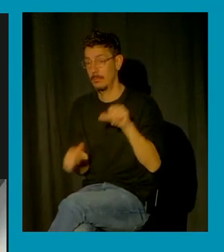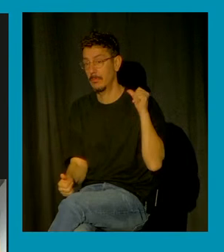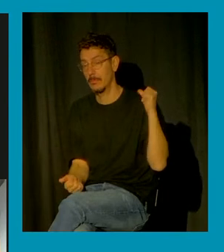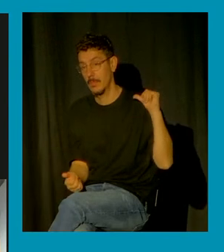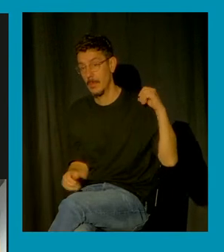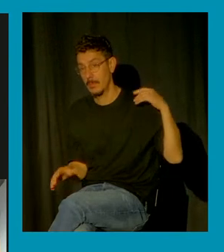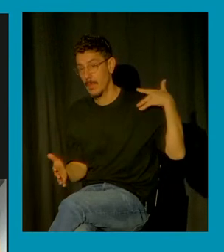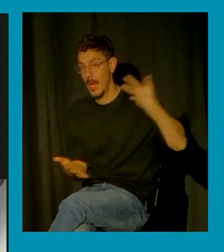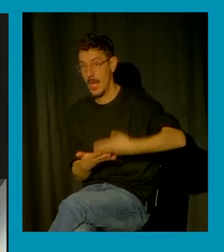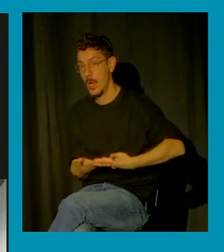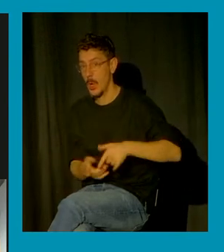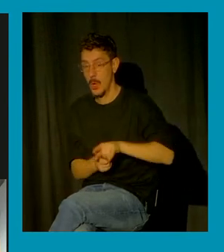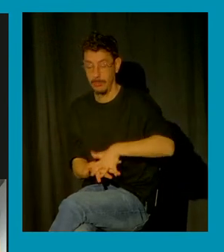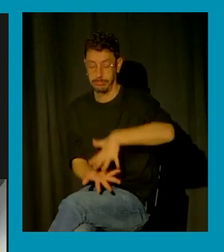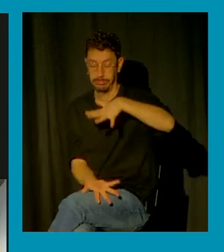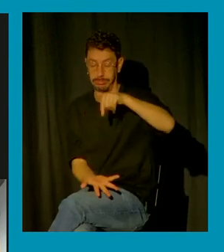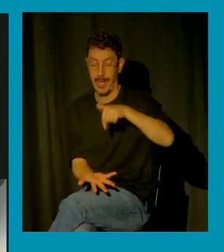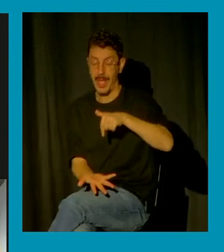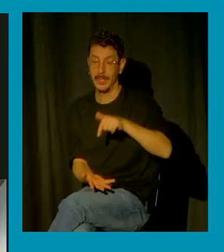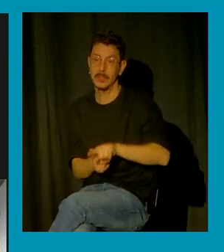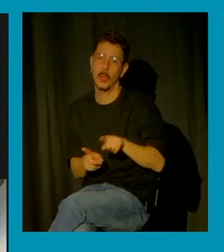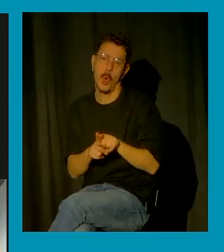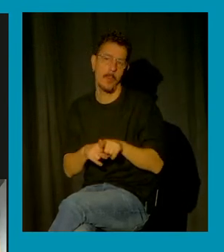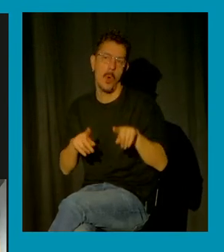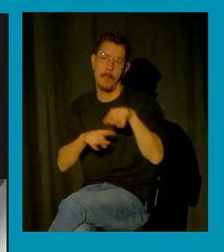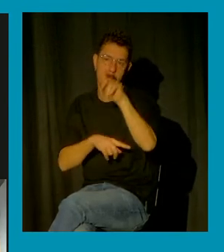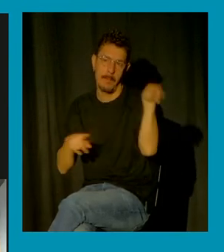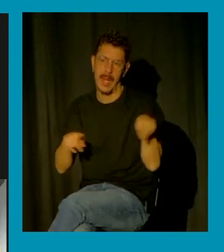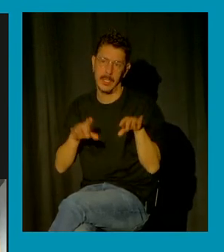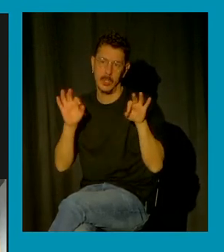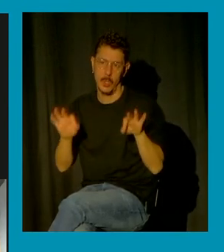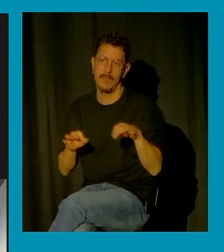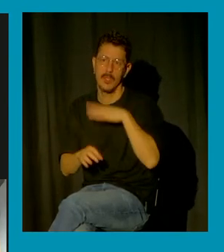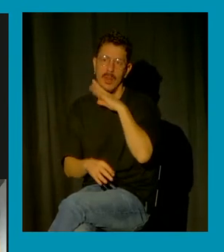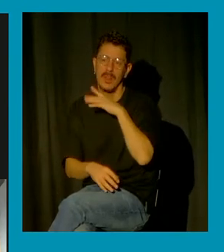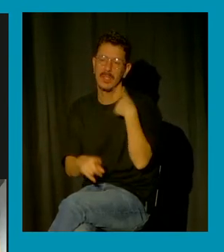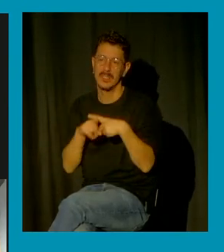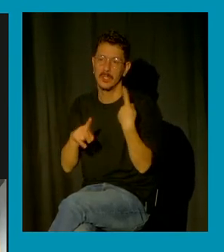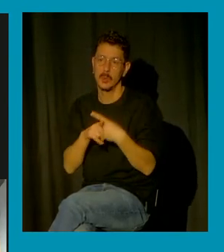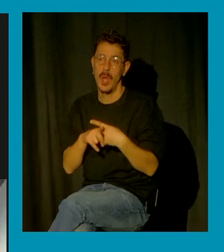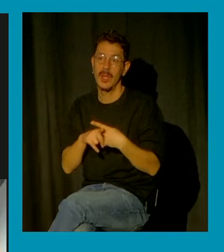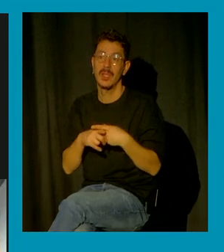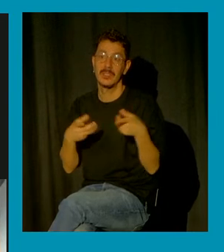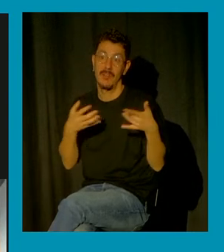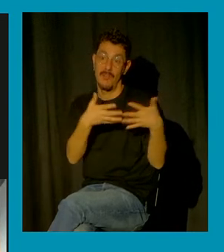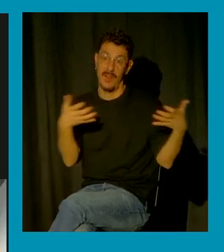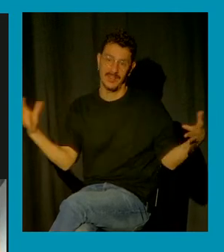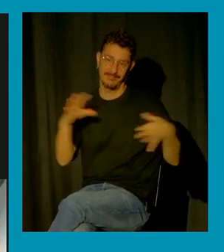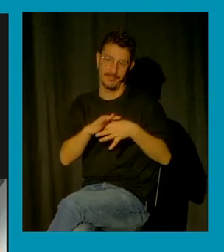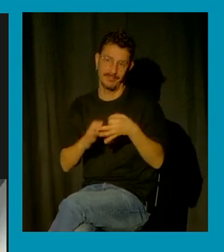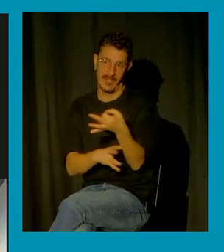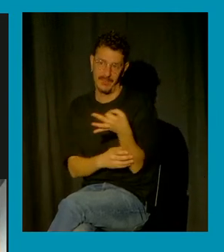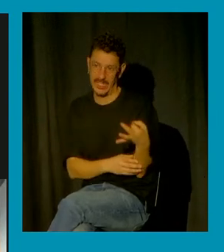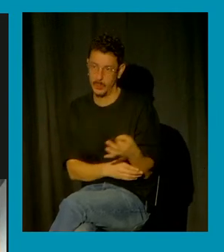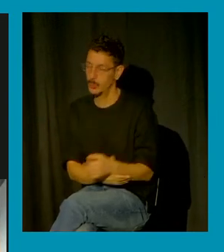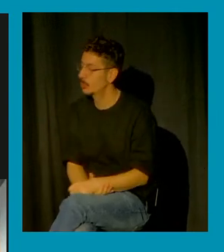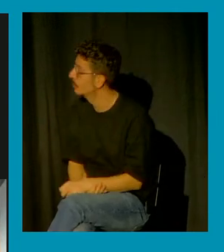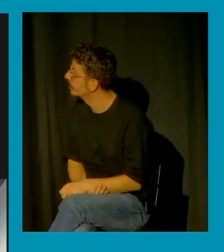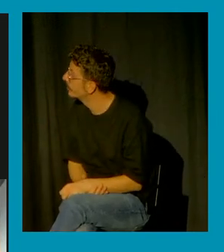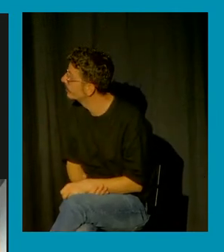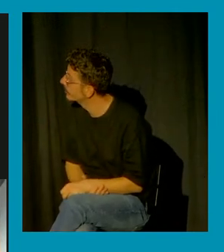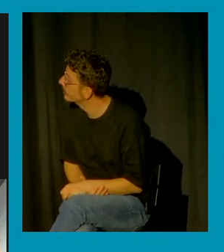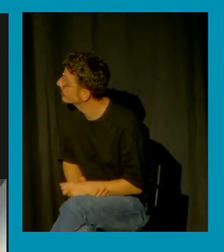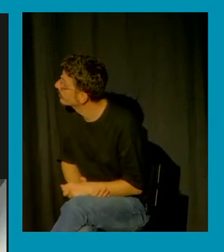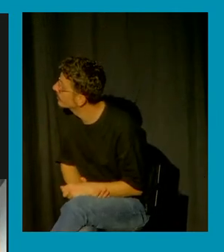sexuales en esta imagen bueno es la primera imagen que se consigue hacer que aparezca como